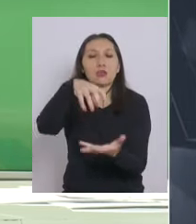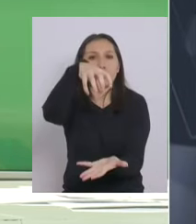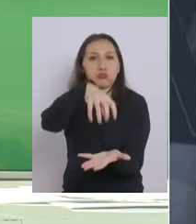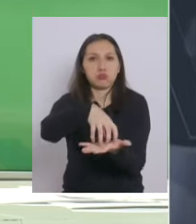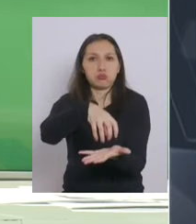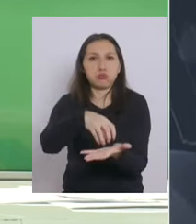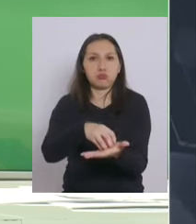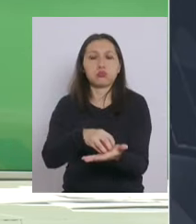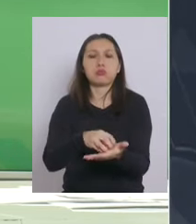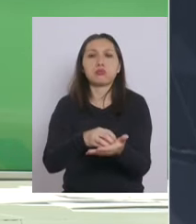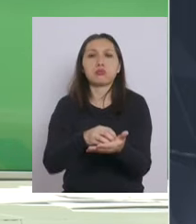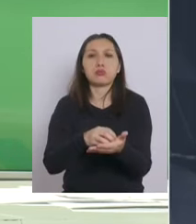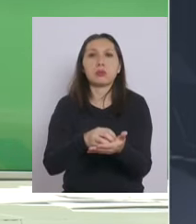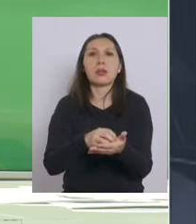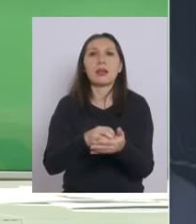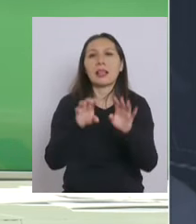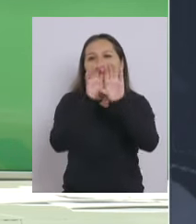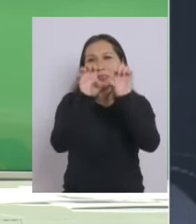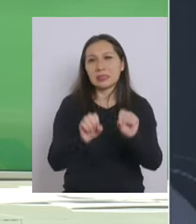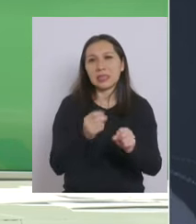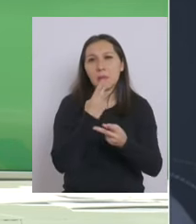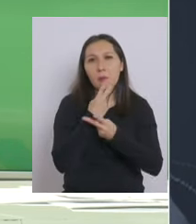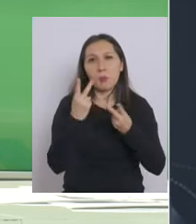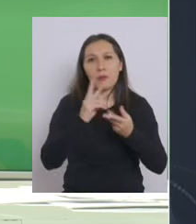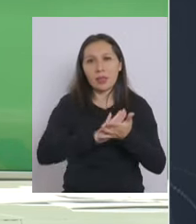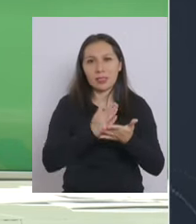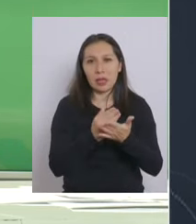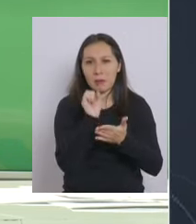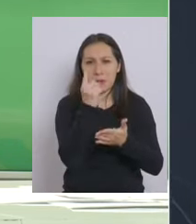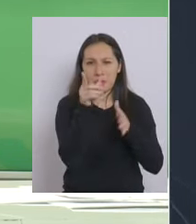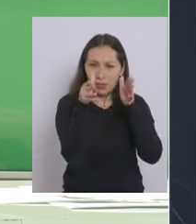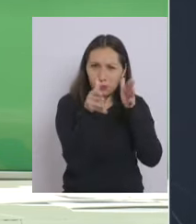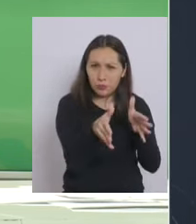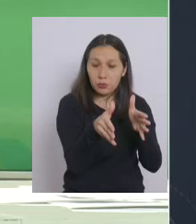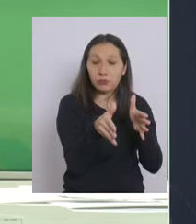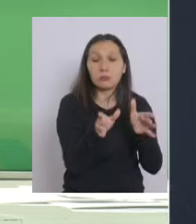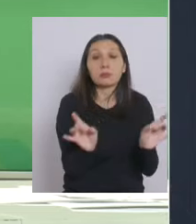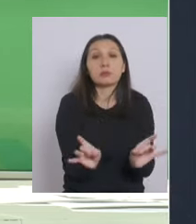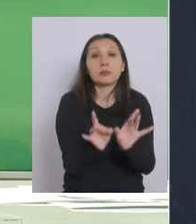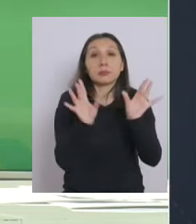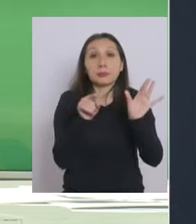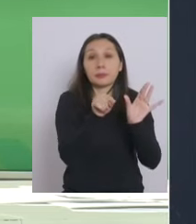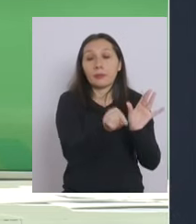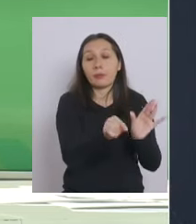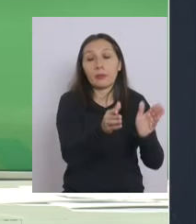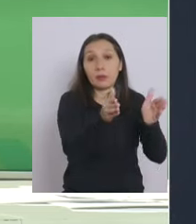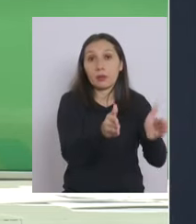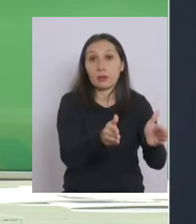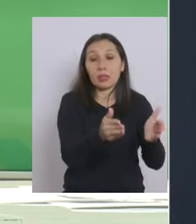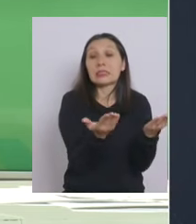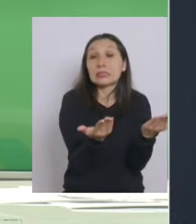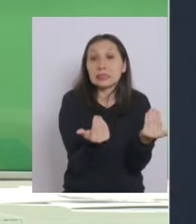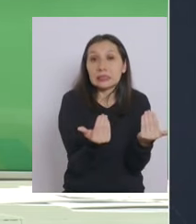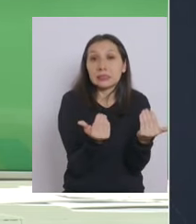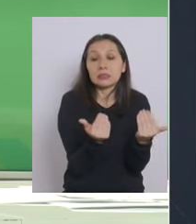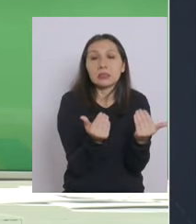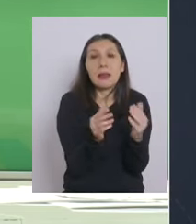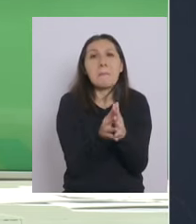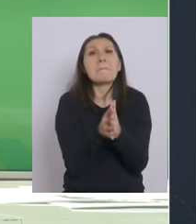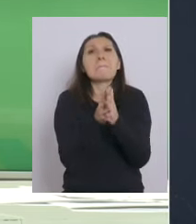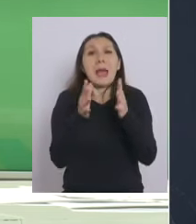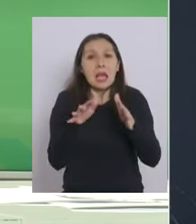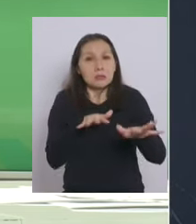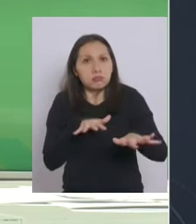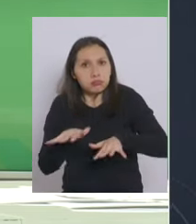de atención del sistema público de salud y en caso de ser requerida mayor